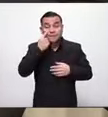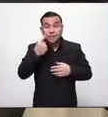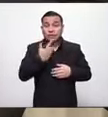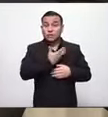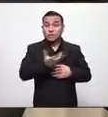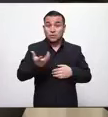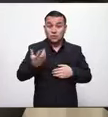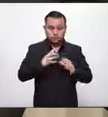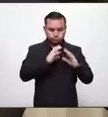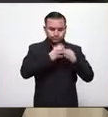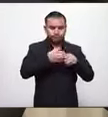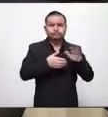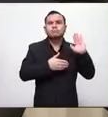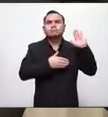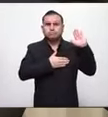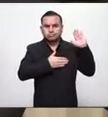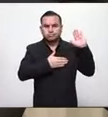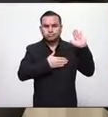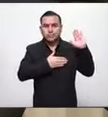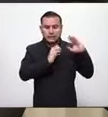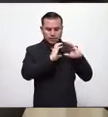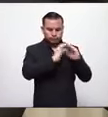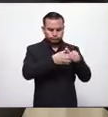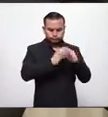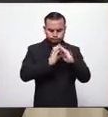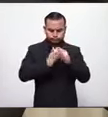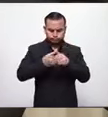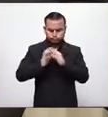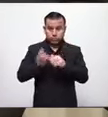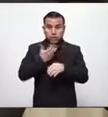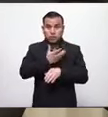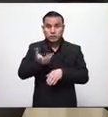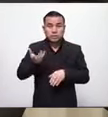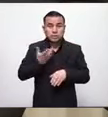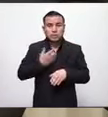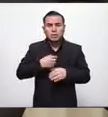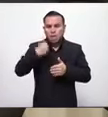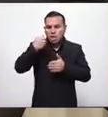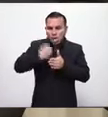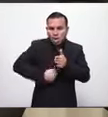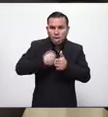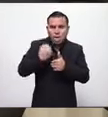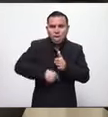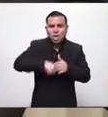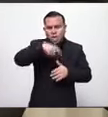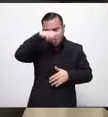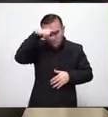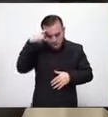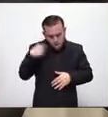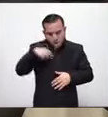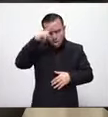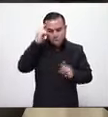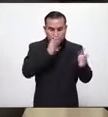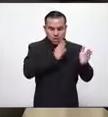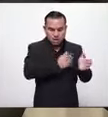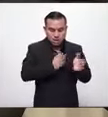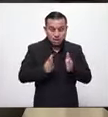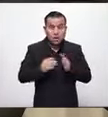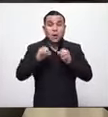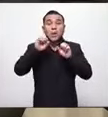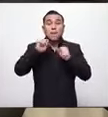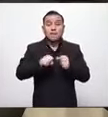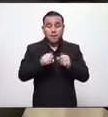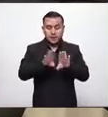el compromiso de todos los que están acá para eso para que tengamos una